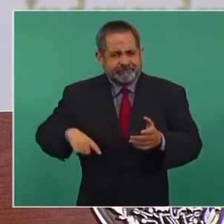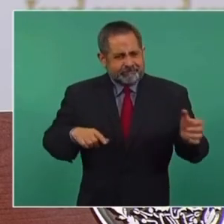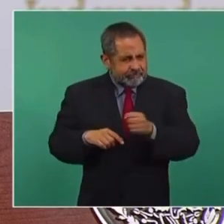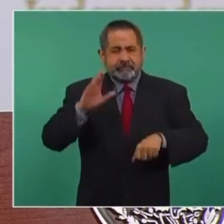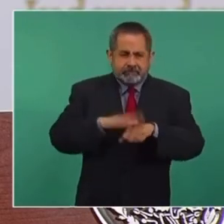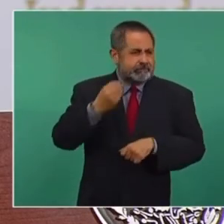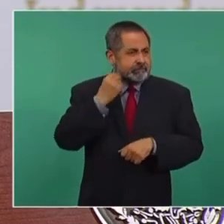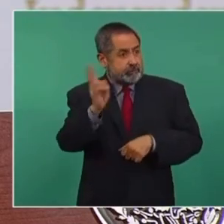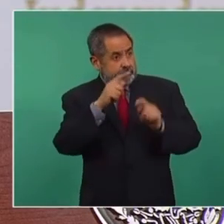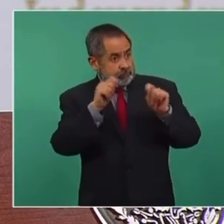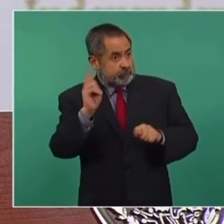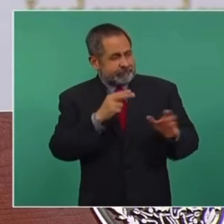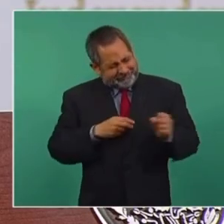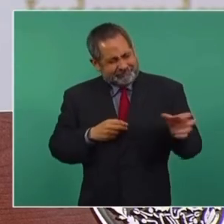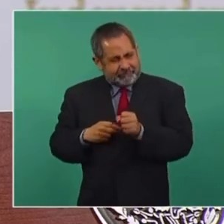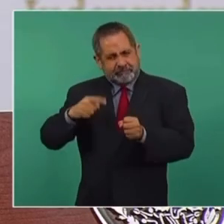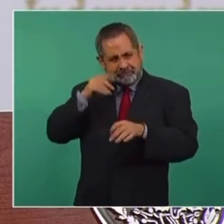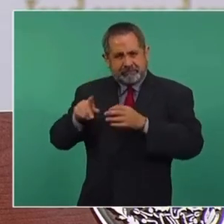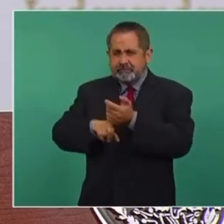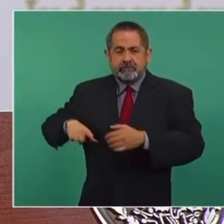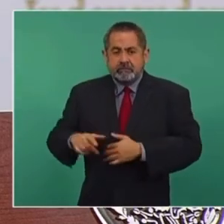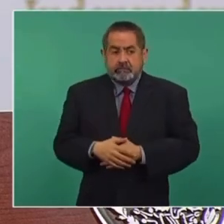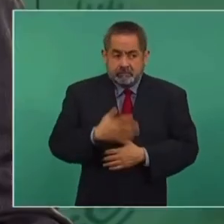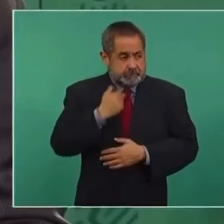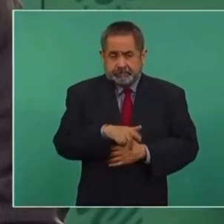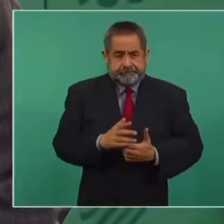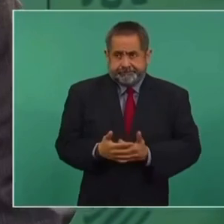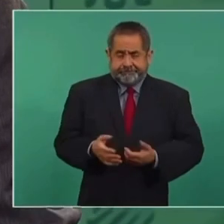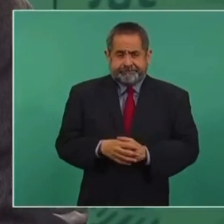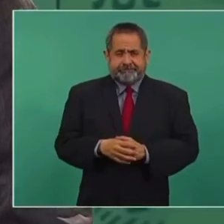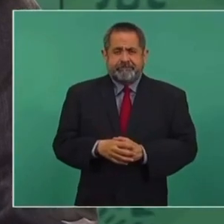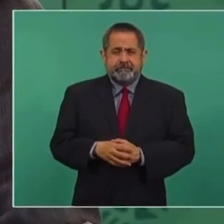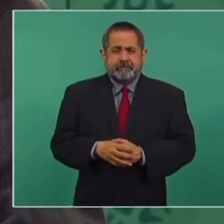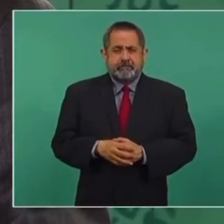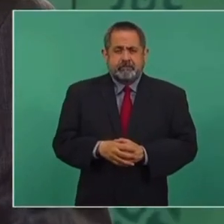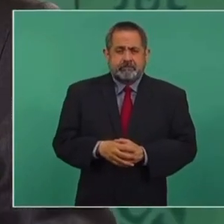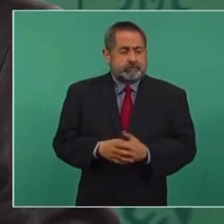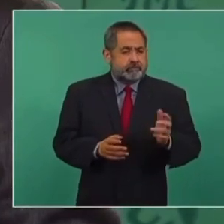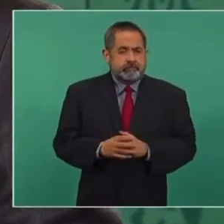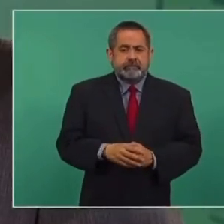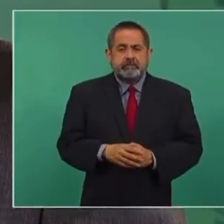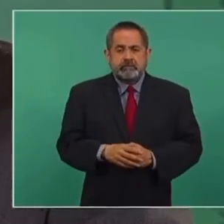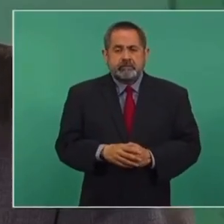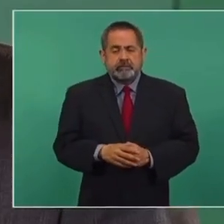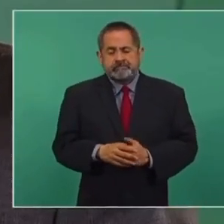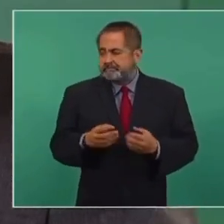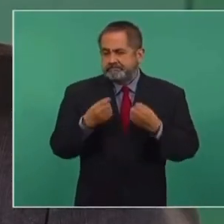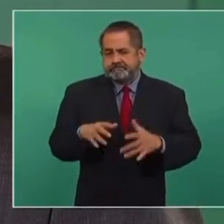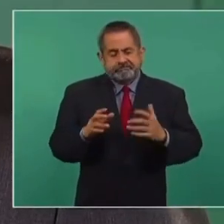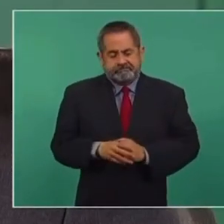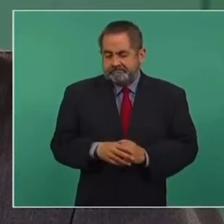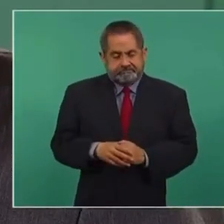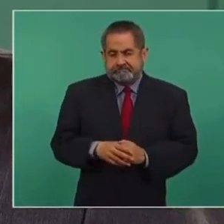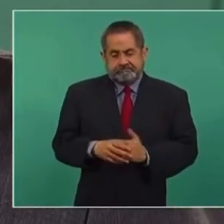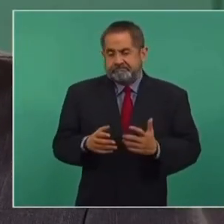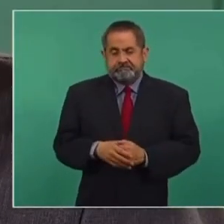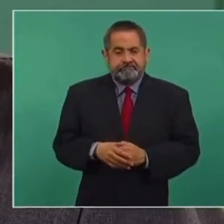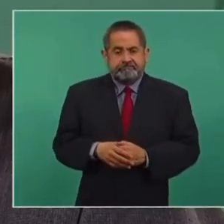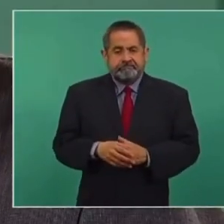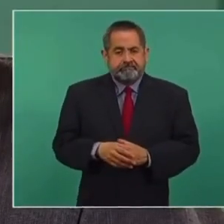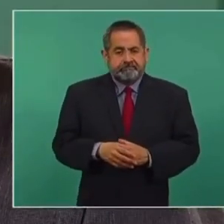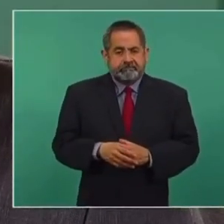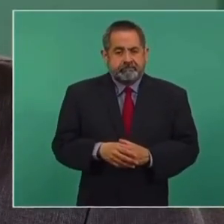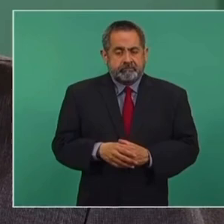más abogados de la UNAM en el gobierno. No hay. Están en los despachos. Se perdió la